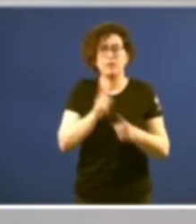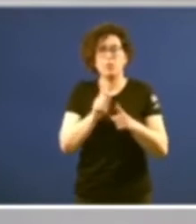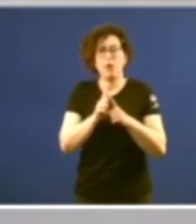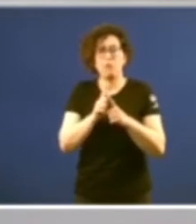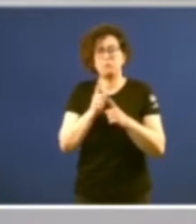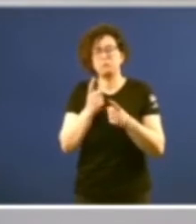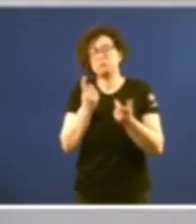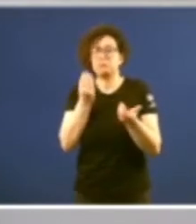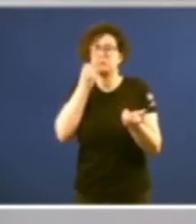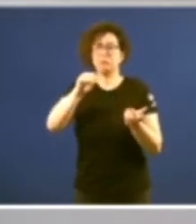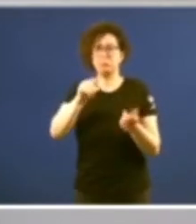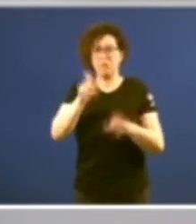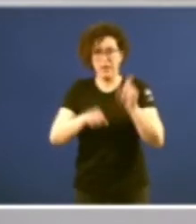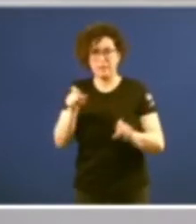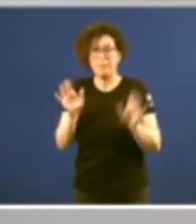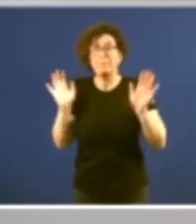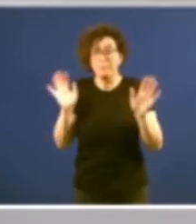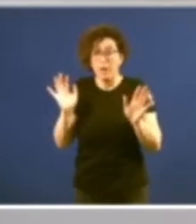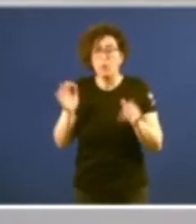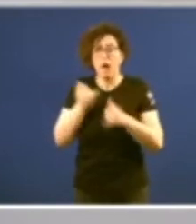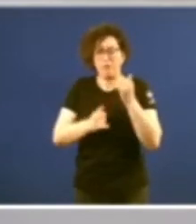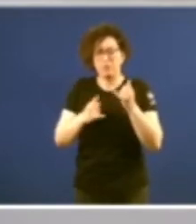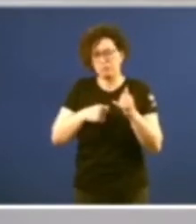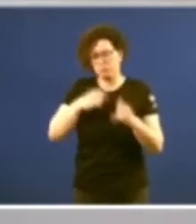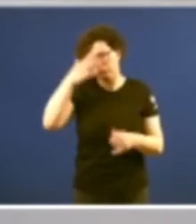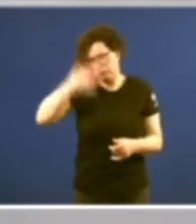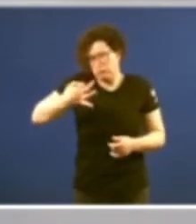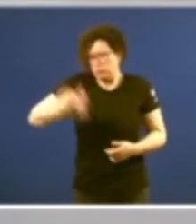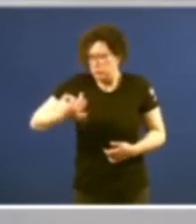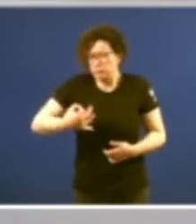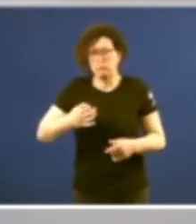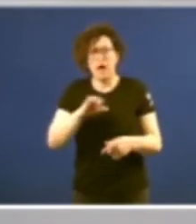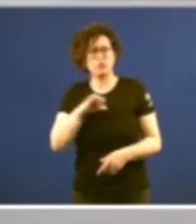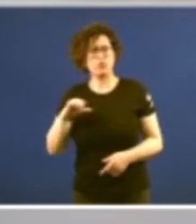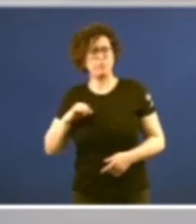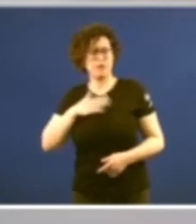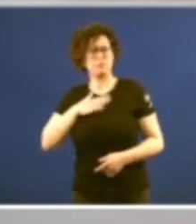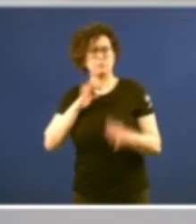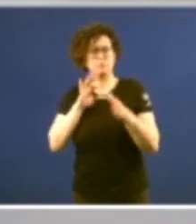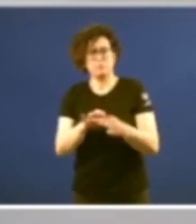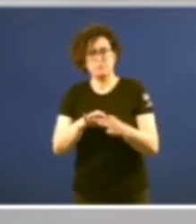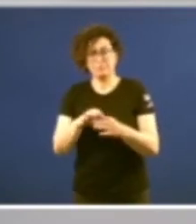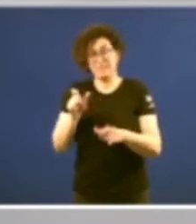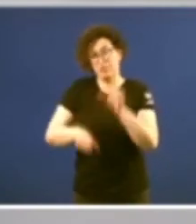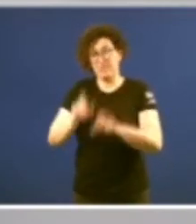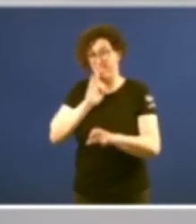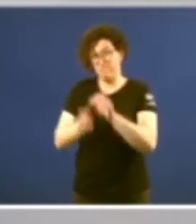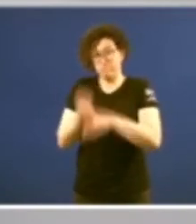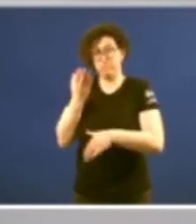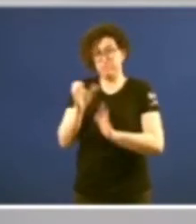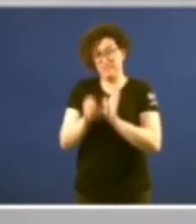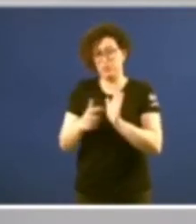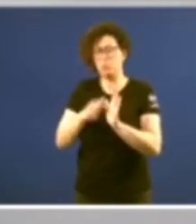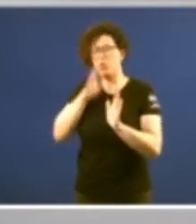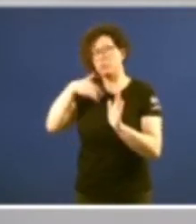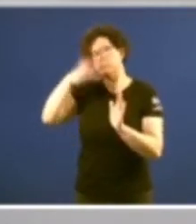xente Non obstante as sólidas conviciós autonomistas de artífices do noso Estatuto inspirados no